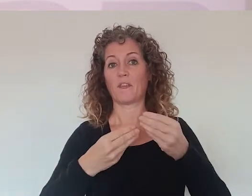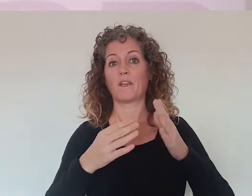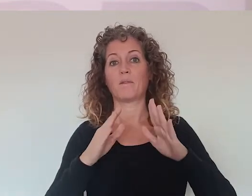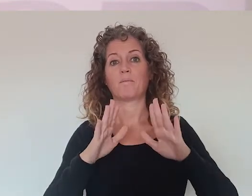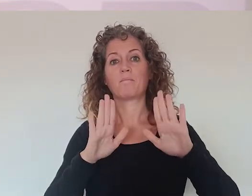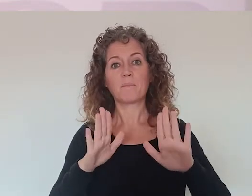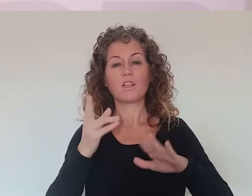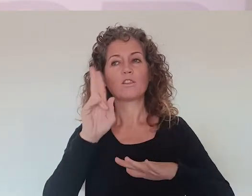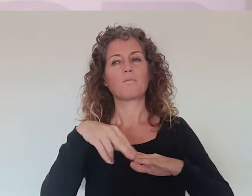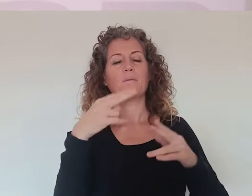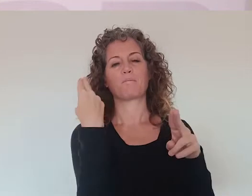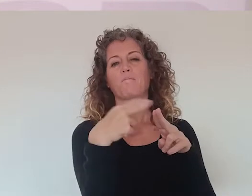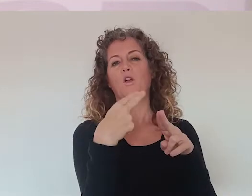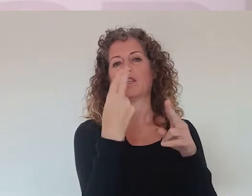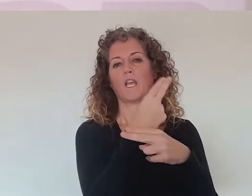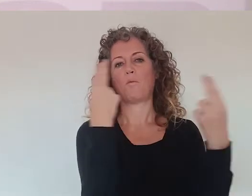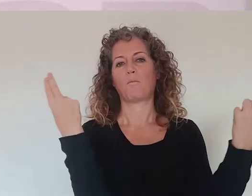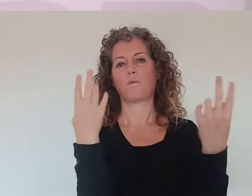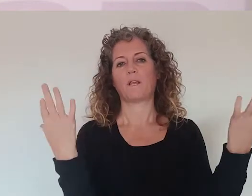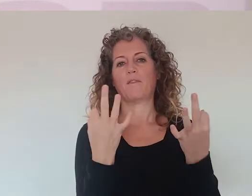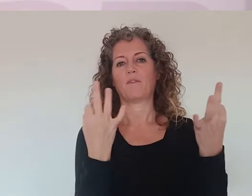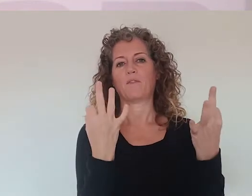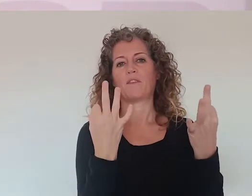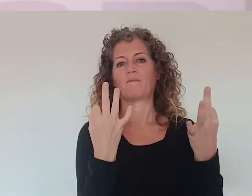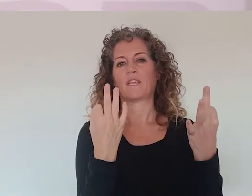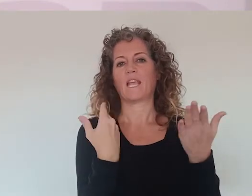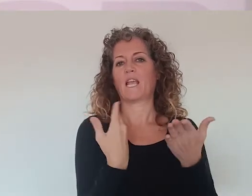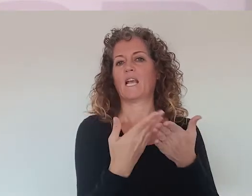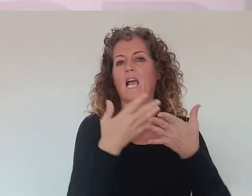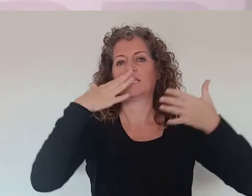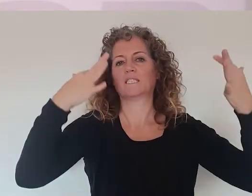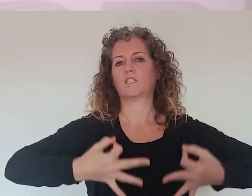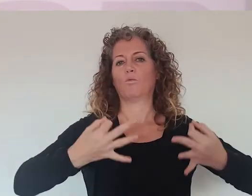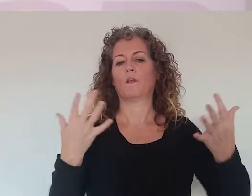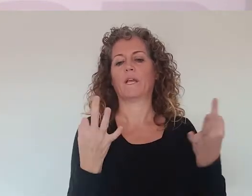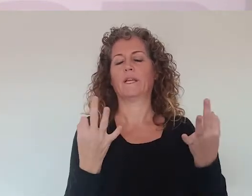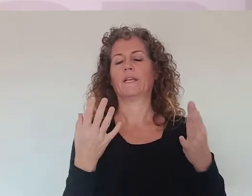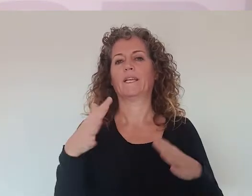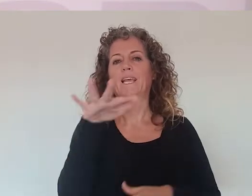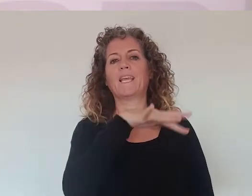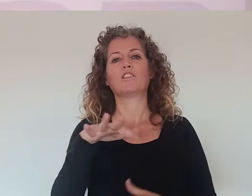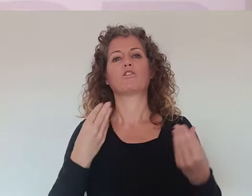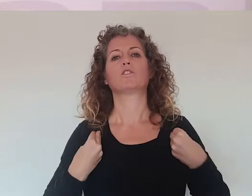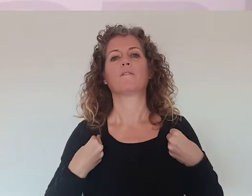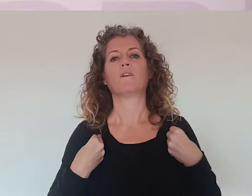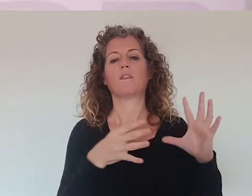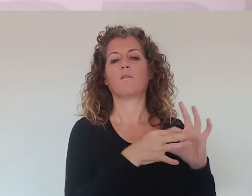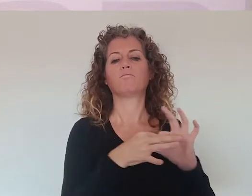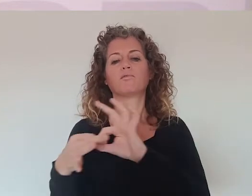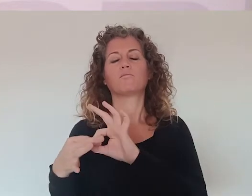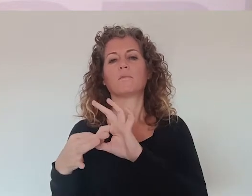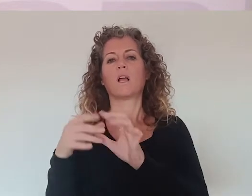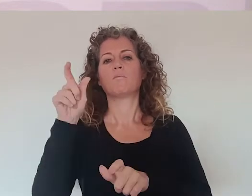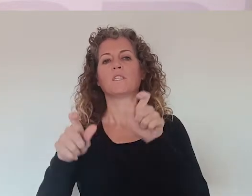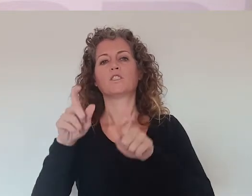más o menos saludable, hacer ejercicio físico. Y por otro lado también, desde las políticas públicas, tenemos que garantizar